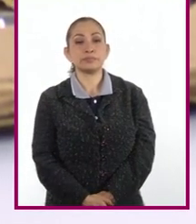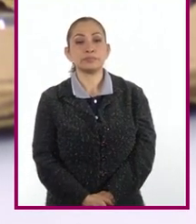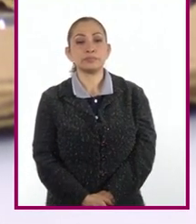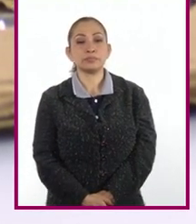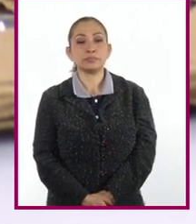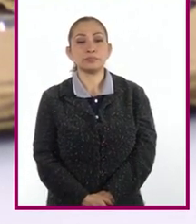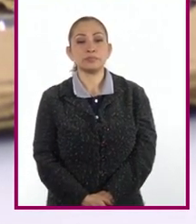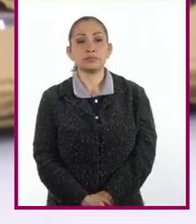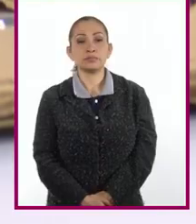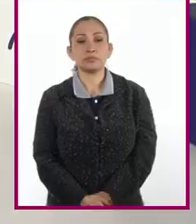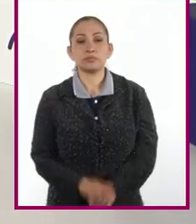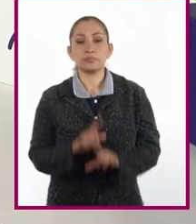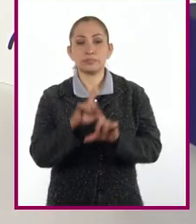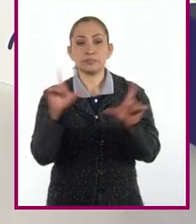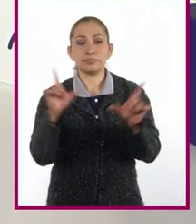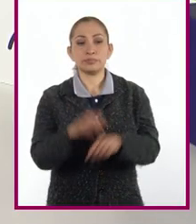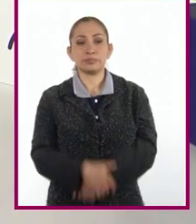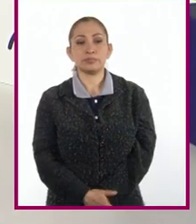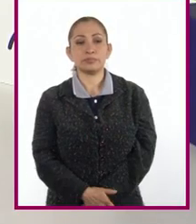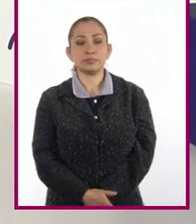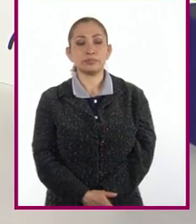Y listo.